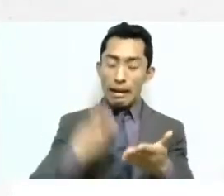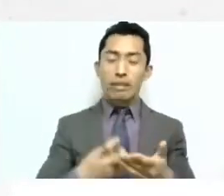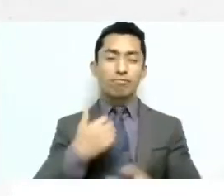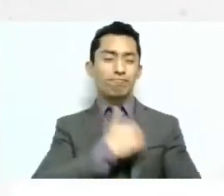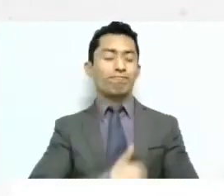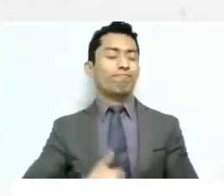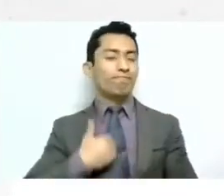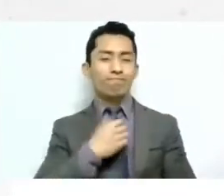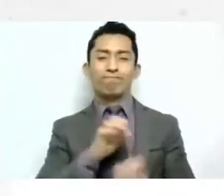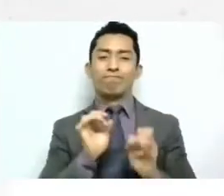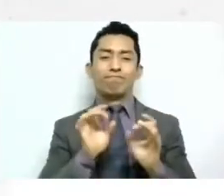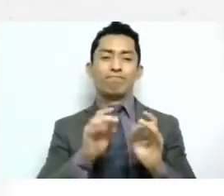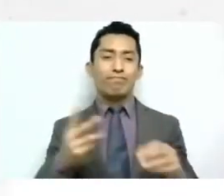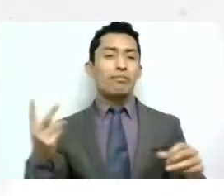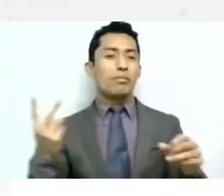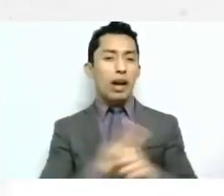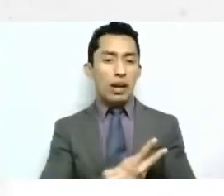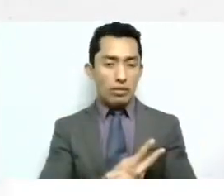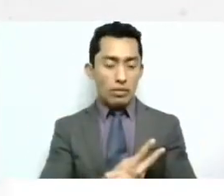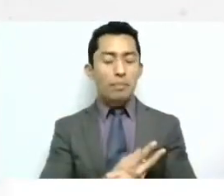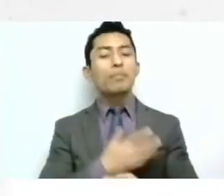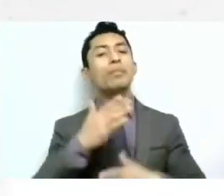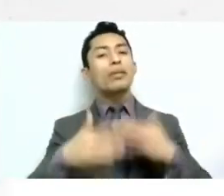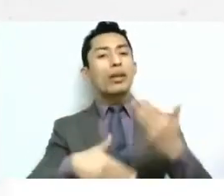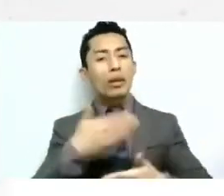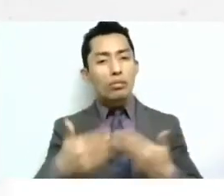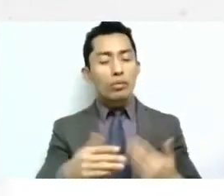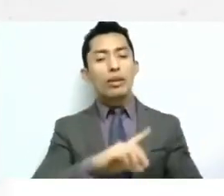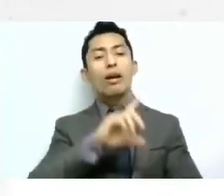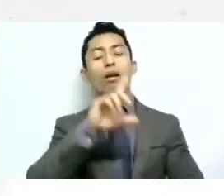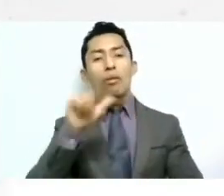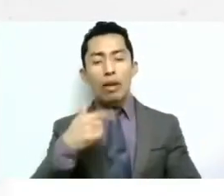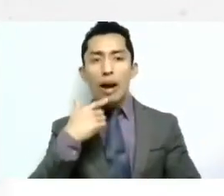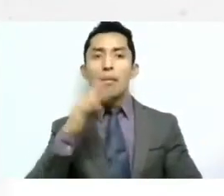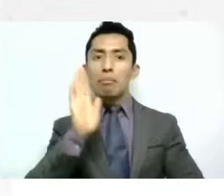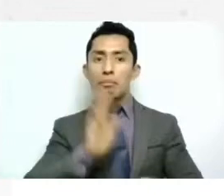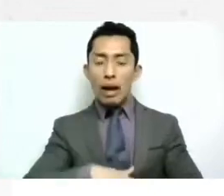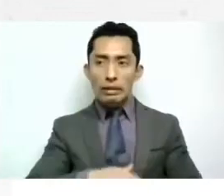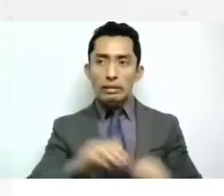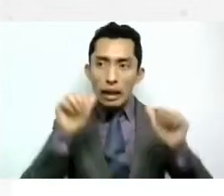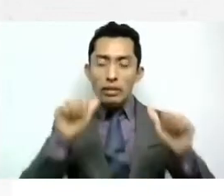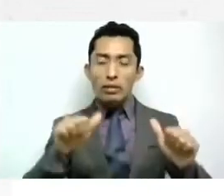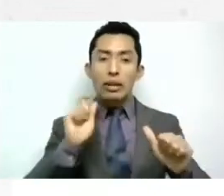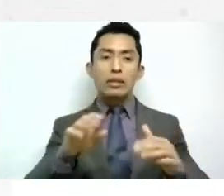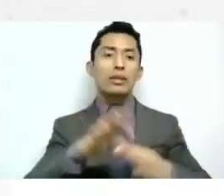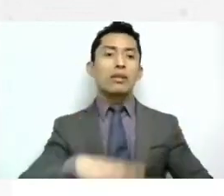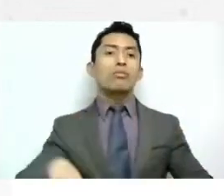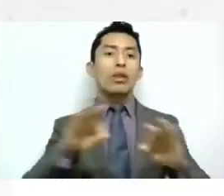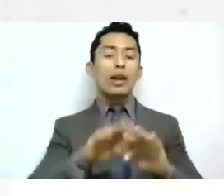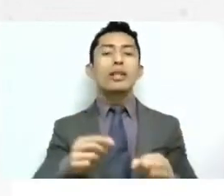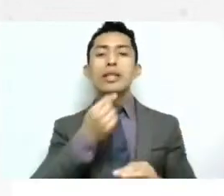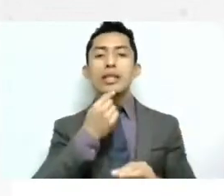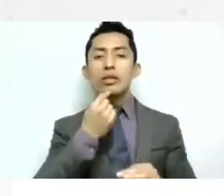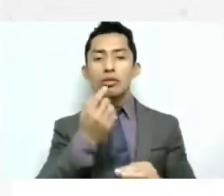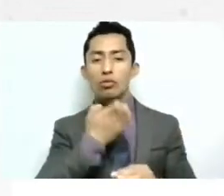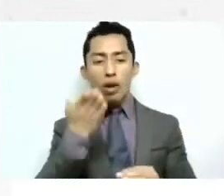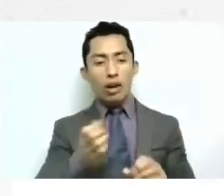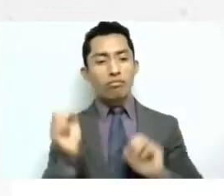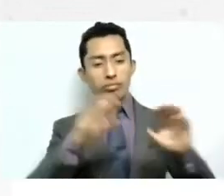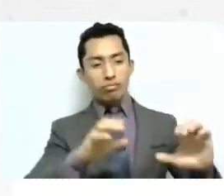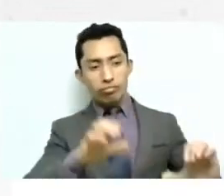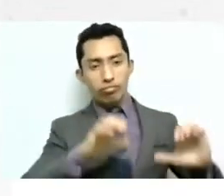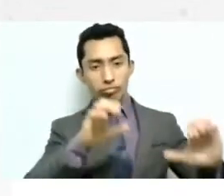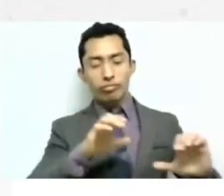suceso es también como ponemos atención a a esta parte fundamental que es la guardería y que es la la